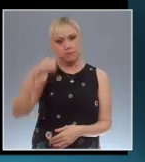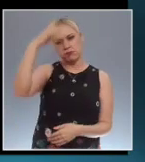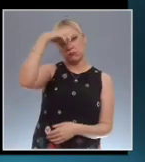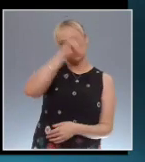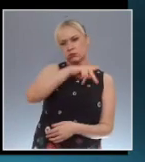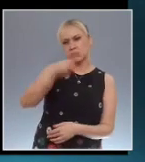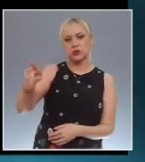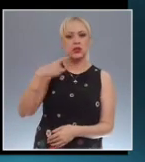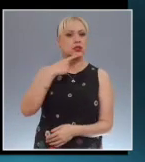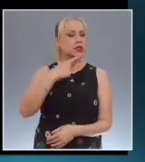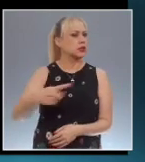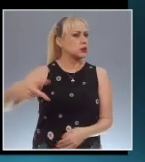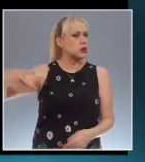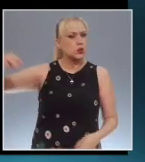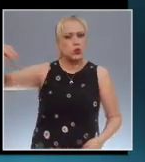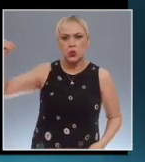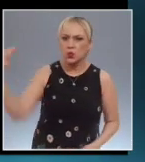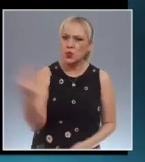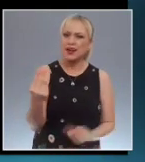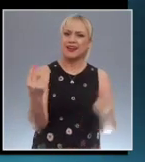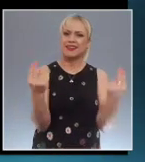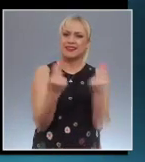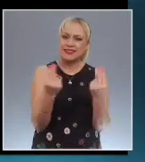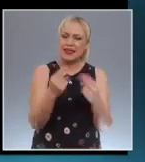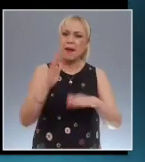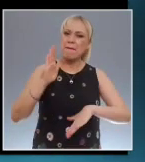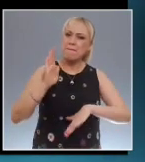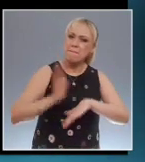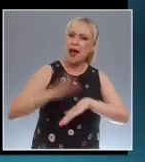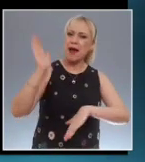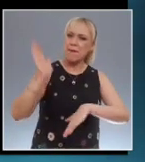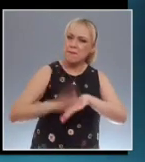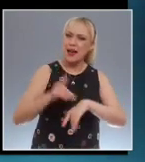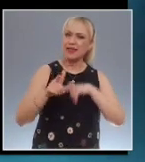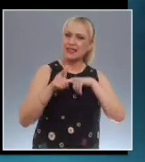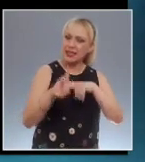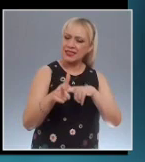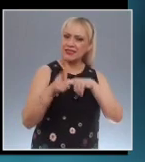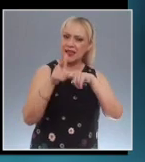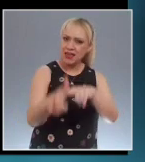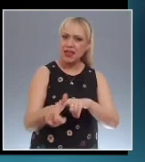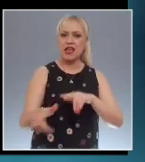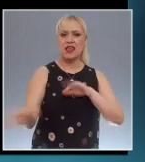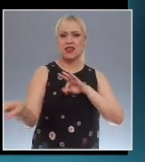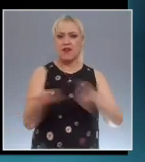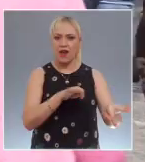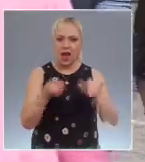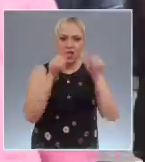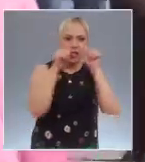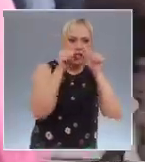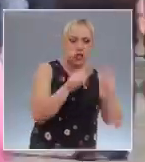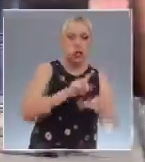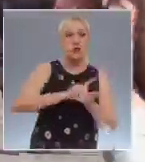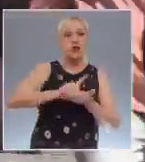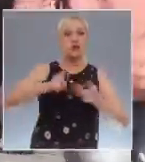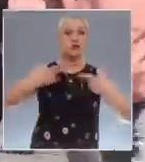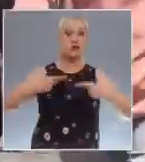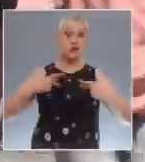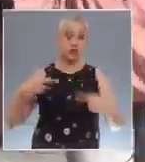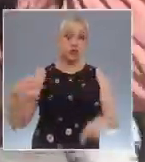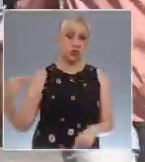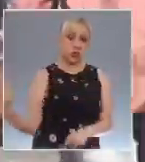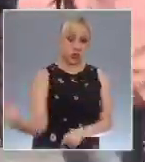seguir trabajando en los derechos más esenciales de las personas, sobre todo, indicaron, en estos tiempos tan